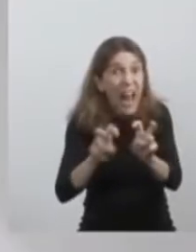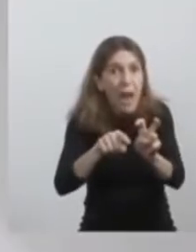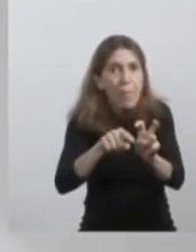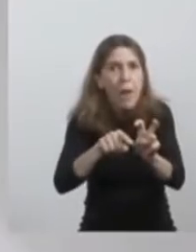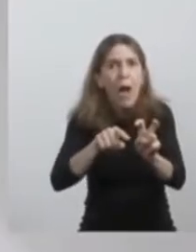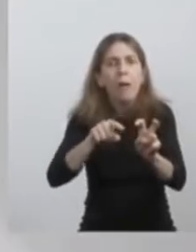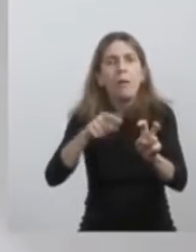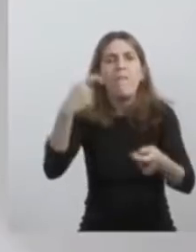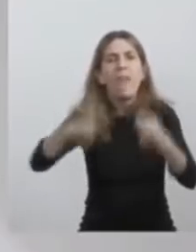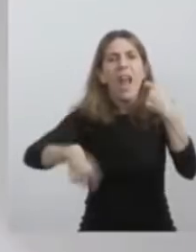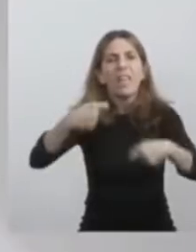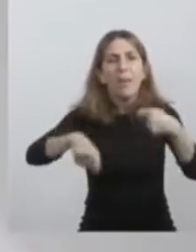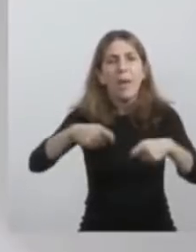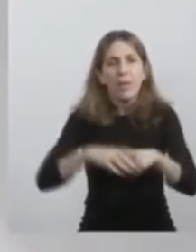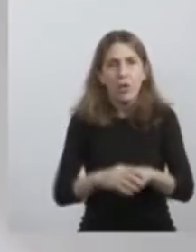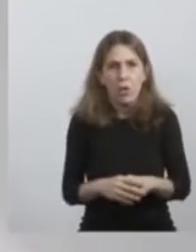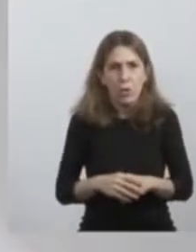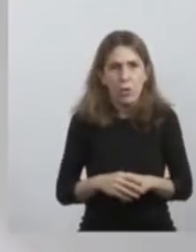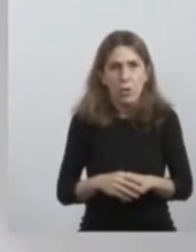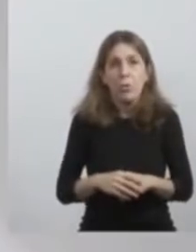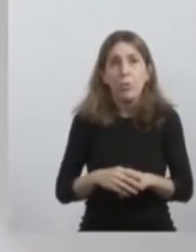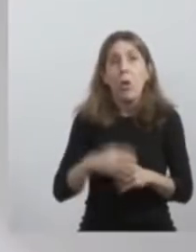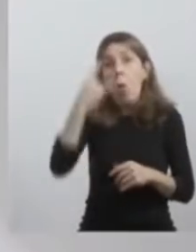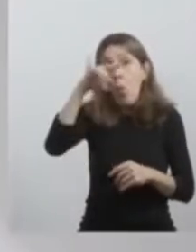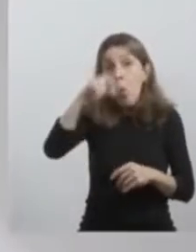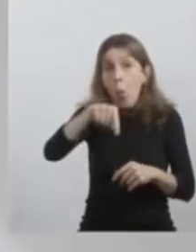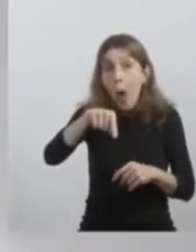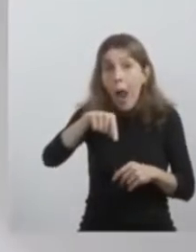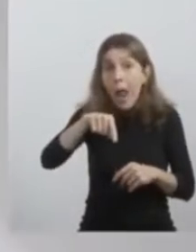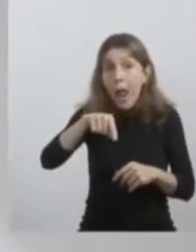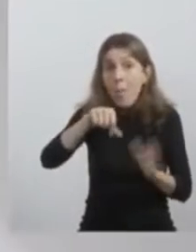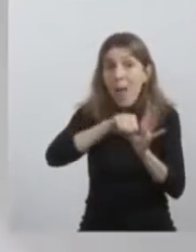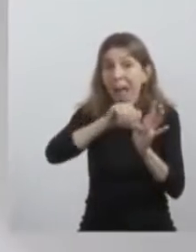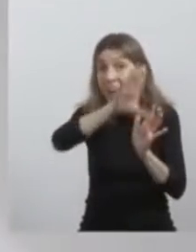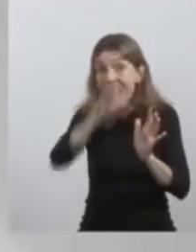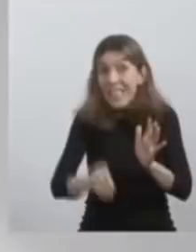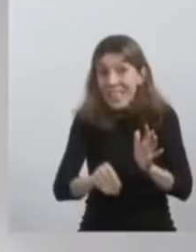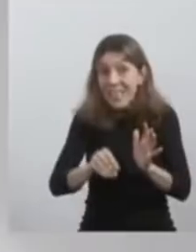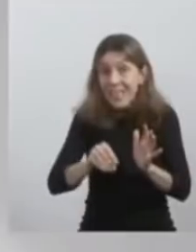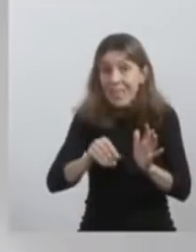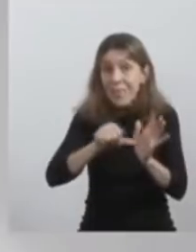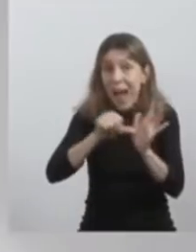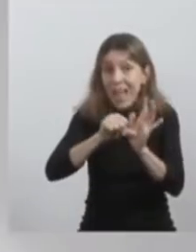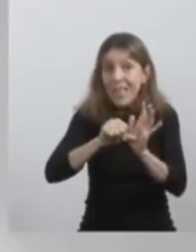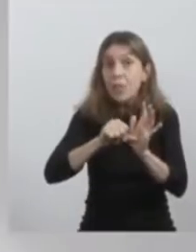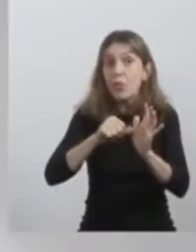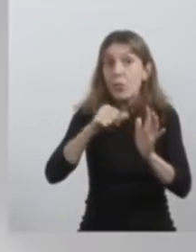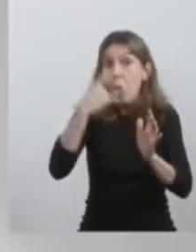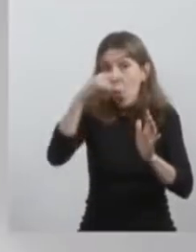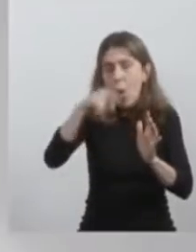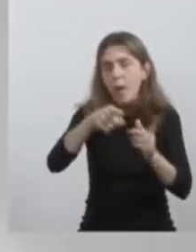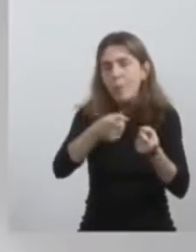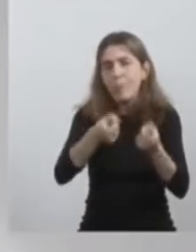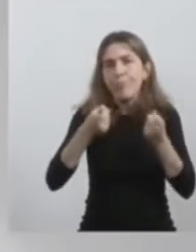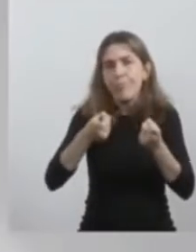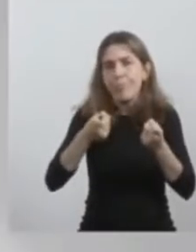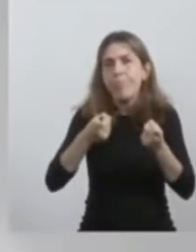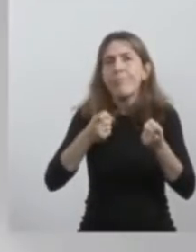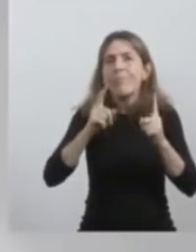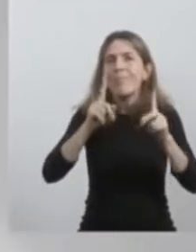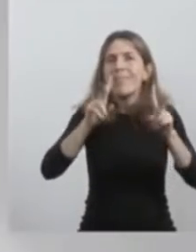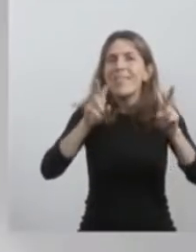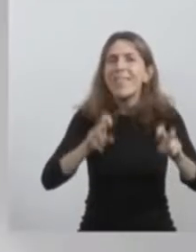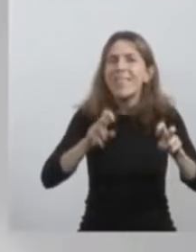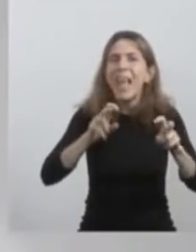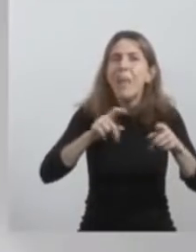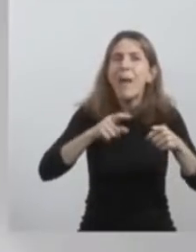flexibilización. Uruguay necesita que técnicamente y sobre todo políticamente